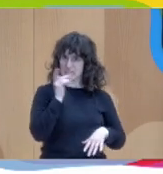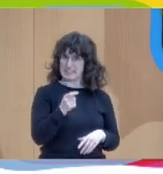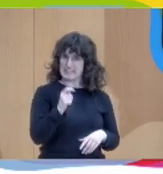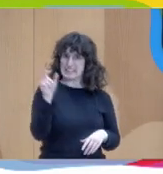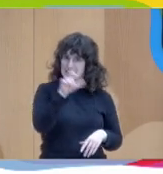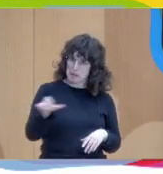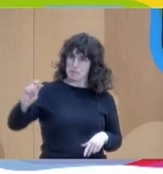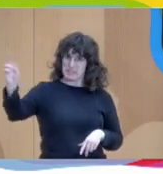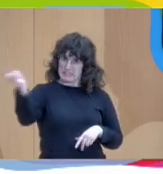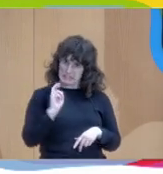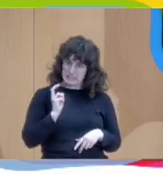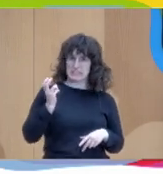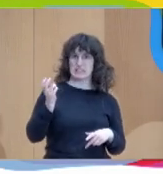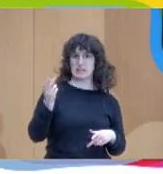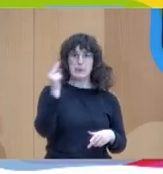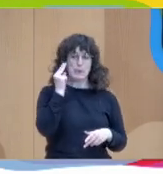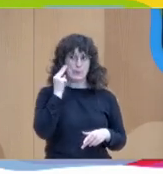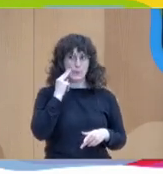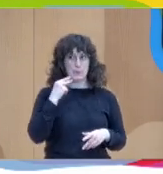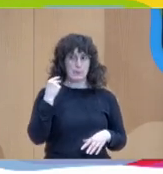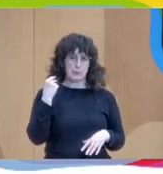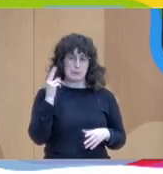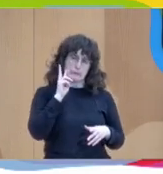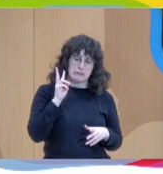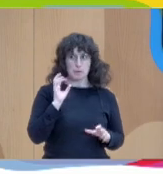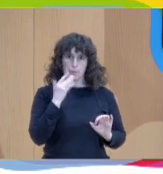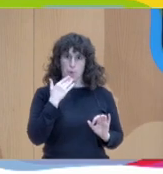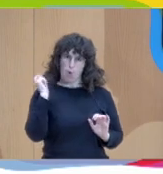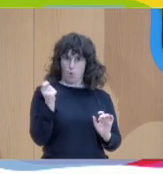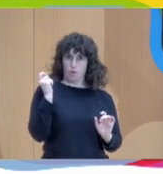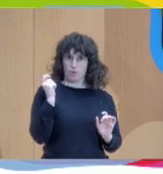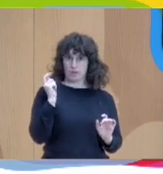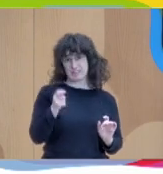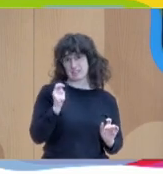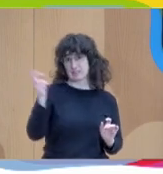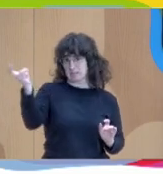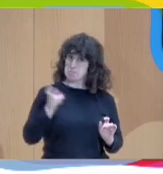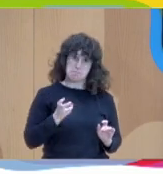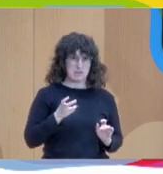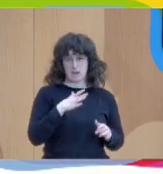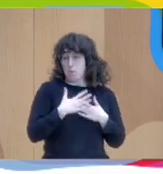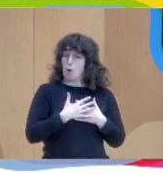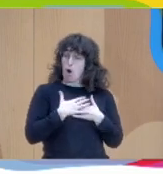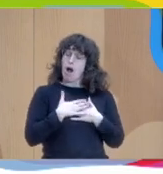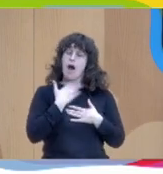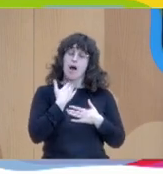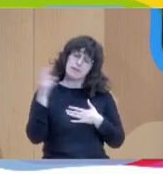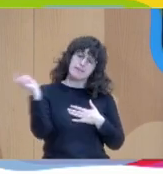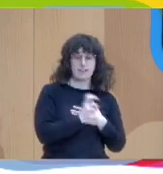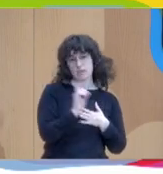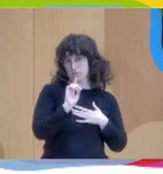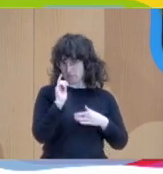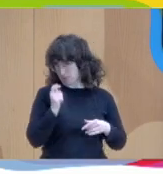miedo se sienten muy juzgadas vienen muchas veces no por voluntariedad propia sino porque realmente